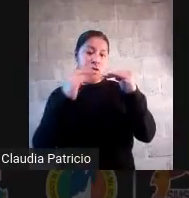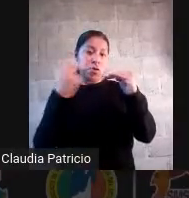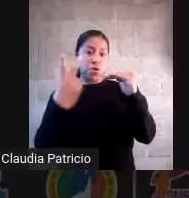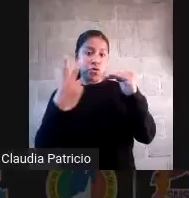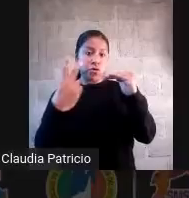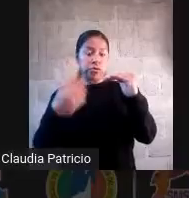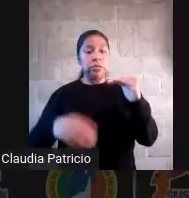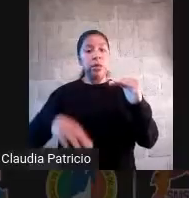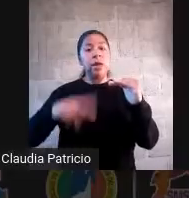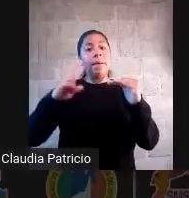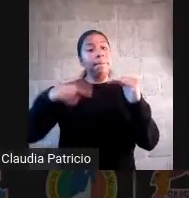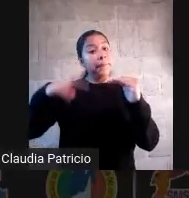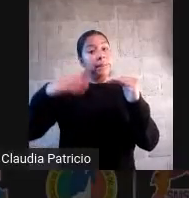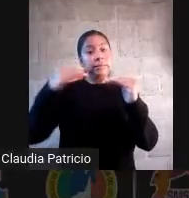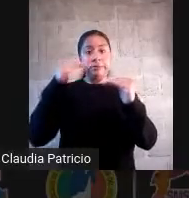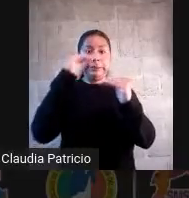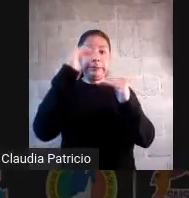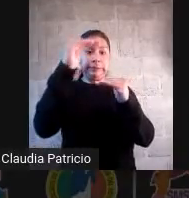haciendo nunca nunca